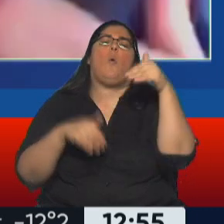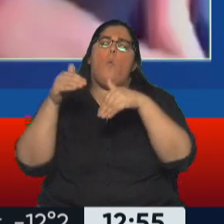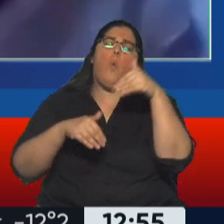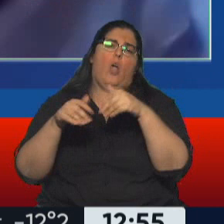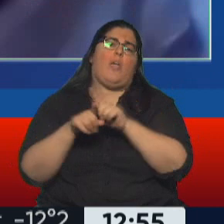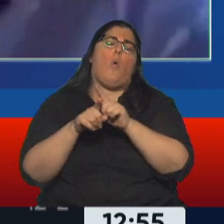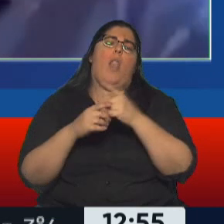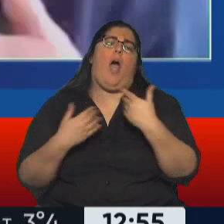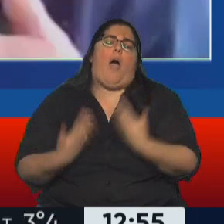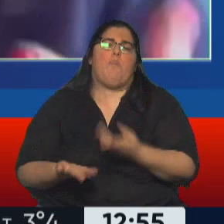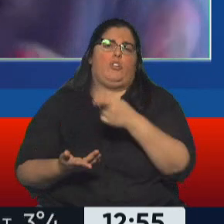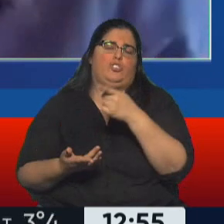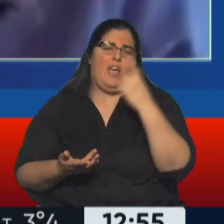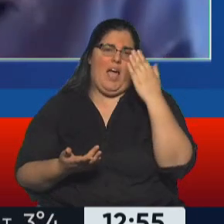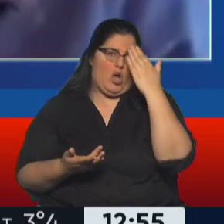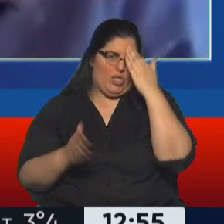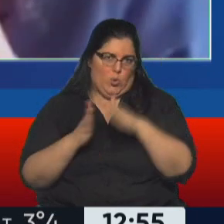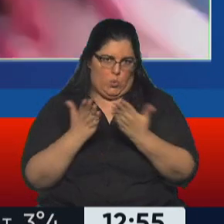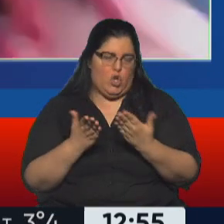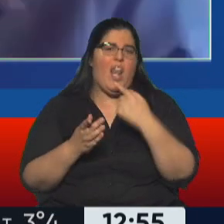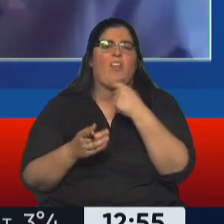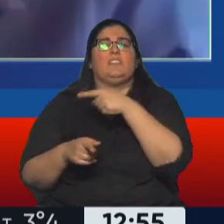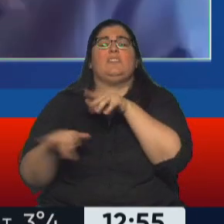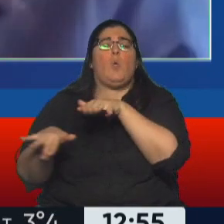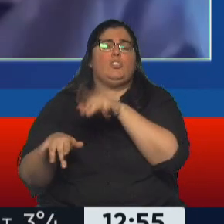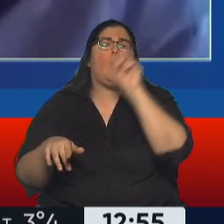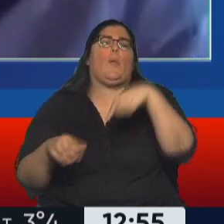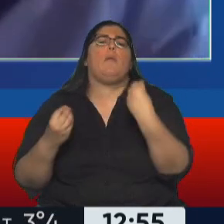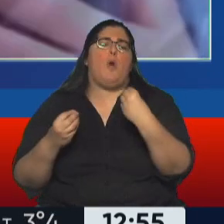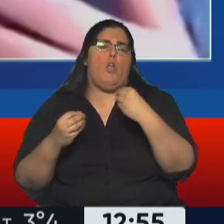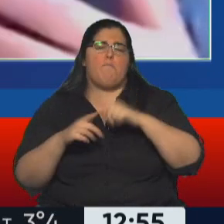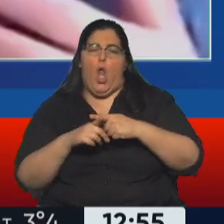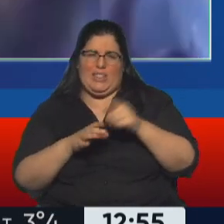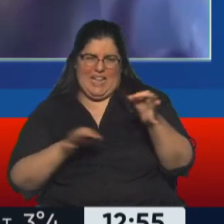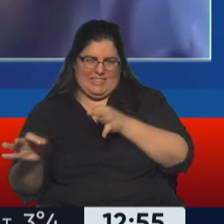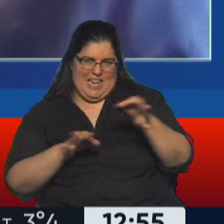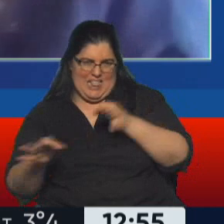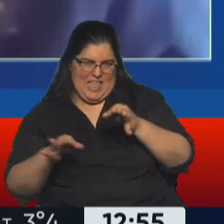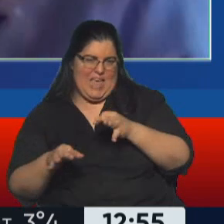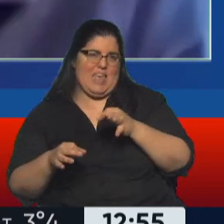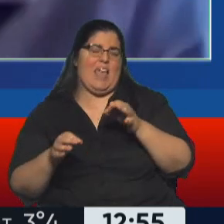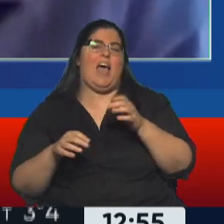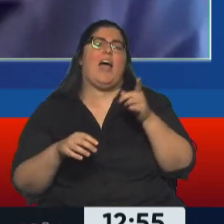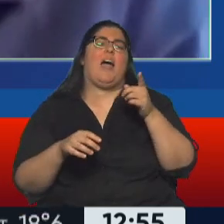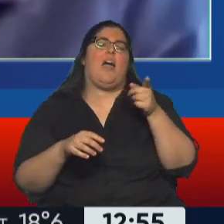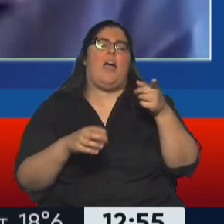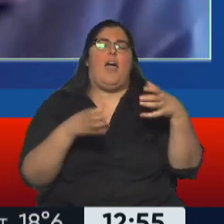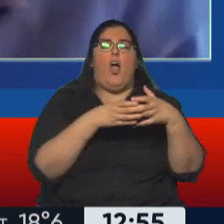decir que esto realmente se ha usado políticamente, que es una estrategia política por parte de la oposición.